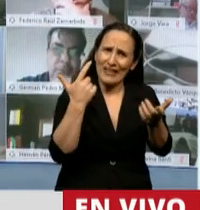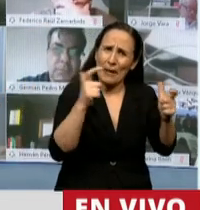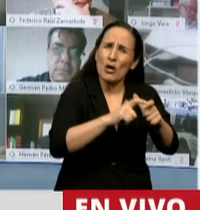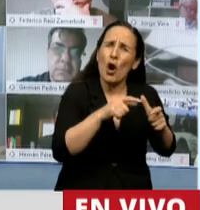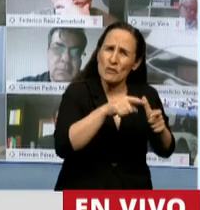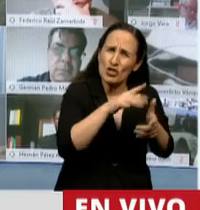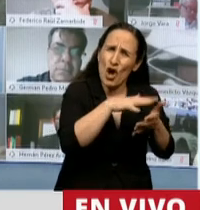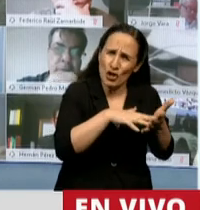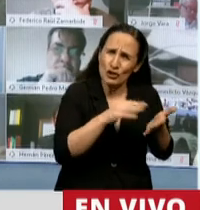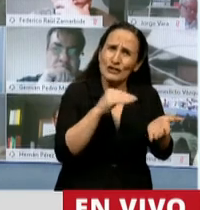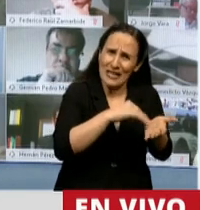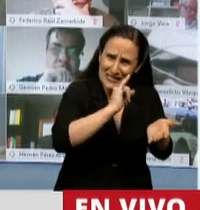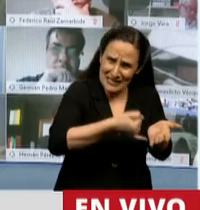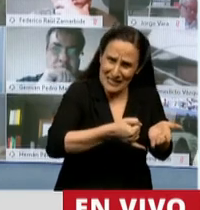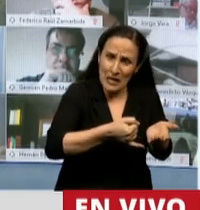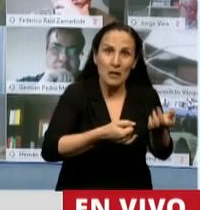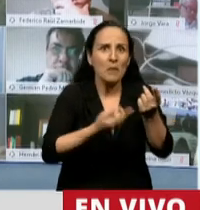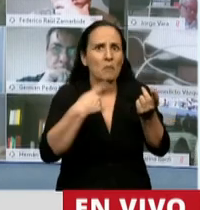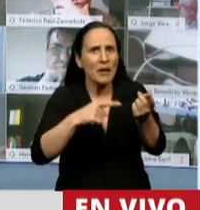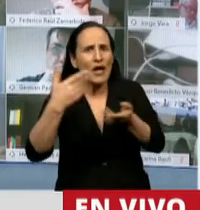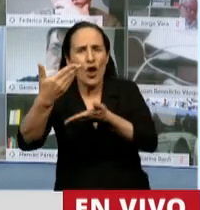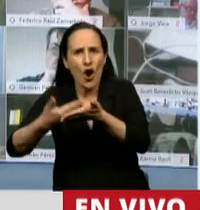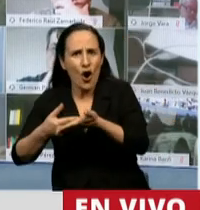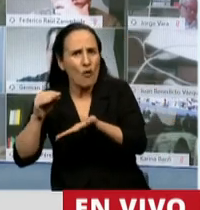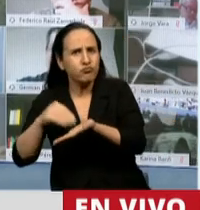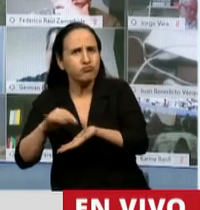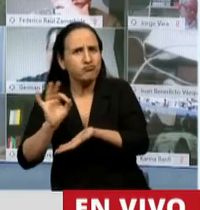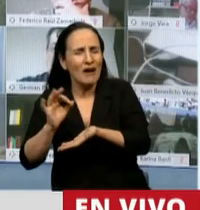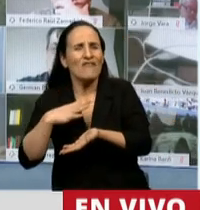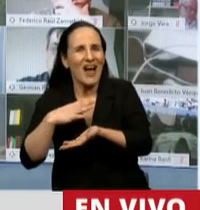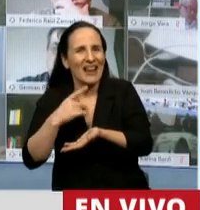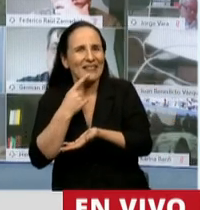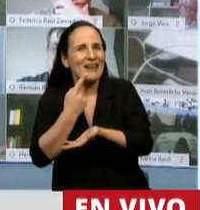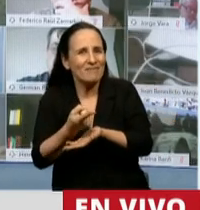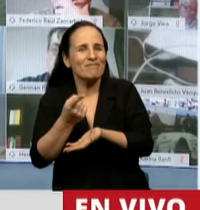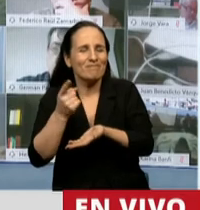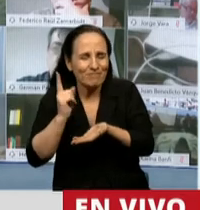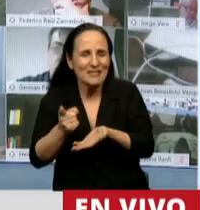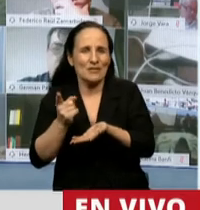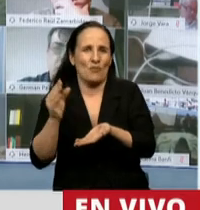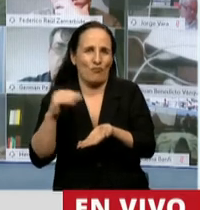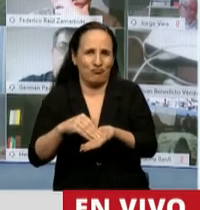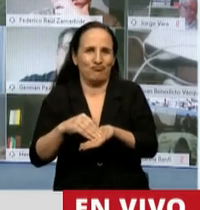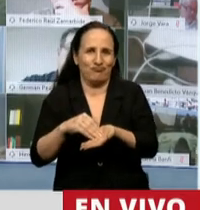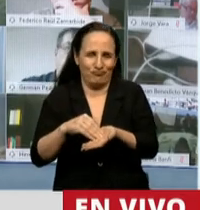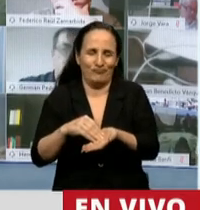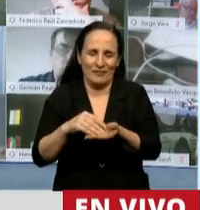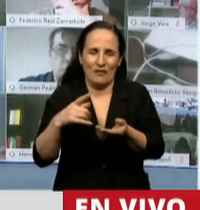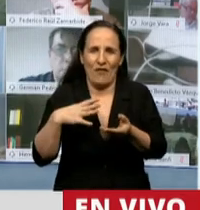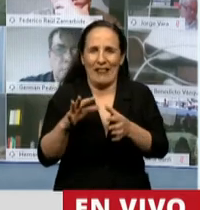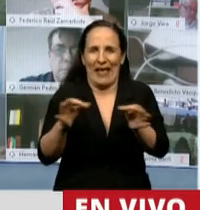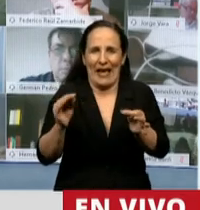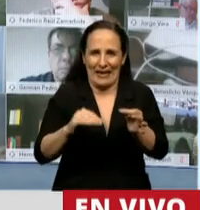pero faltó en este artículo entonces decir lo mismo así como también por las infracciones